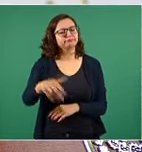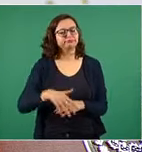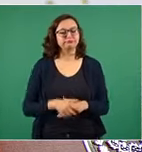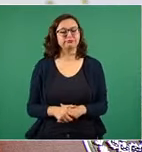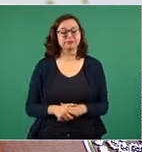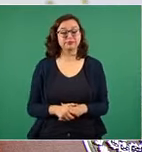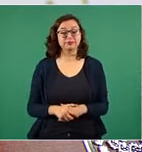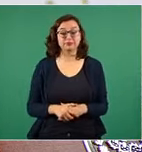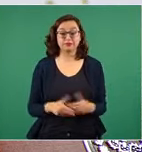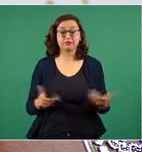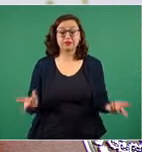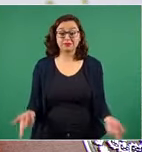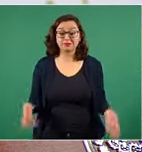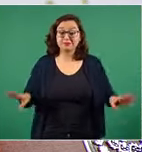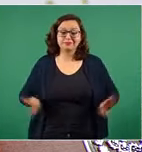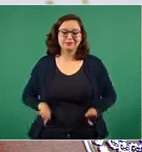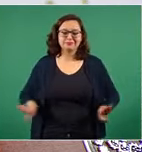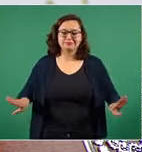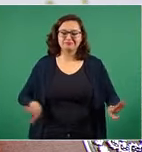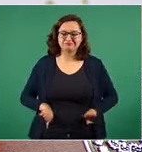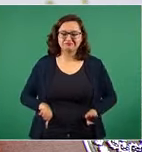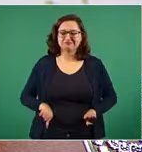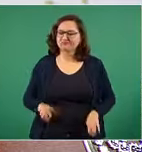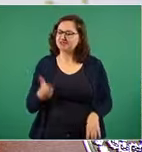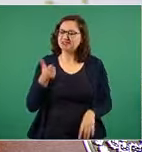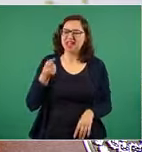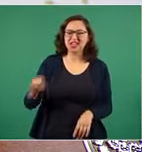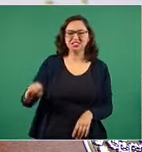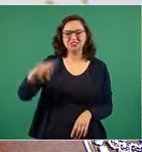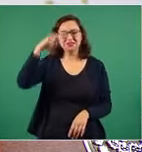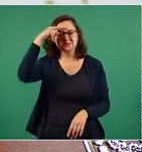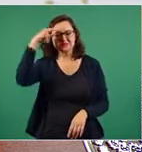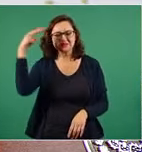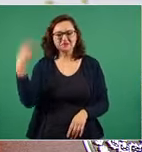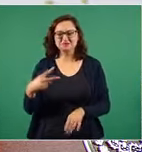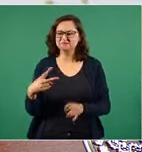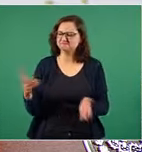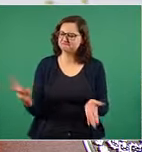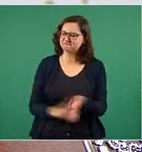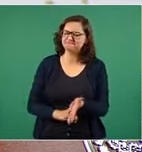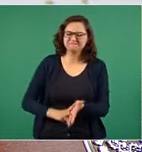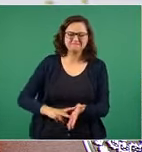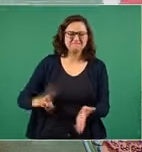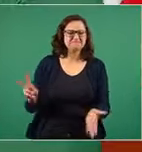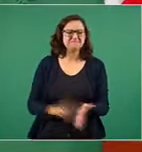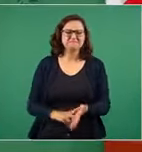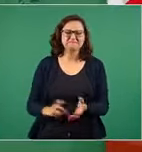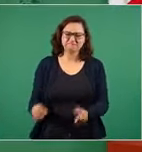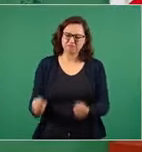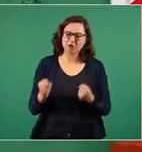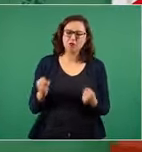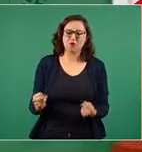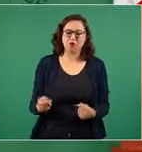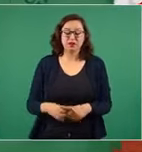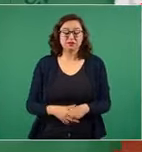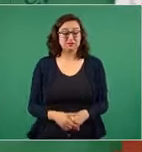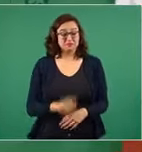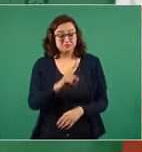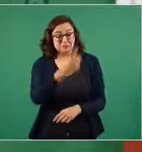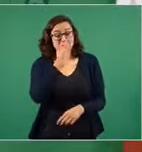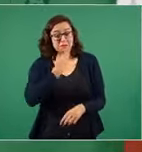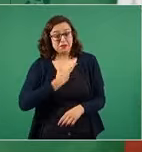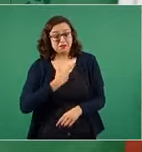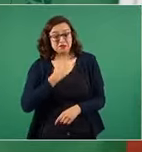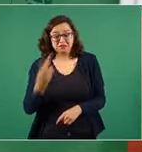Ese es México, esa es la grandeza de México. Entonces, si me dices, ¿en qué ayudan?